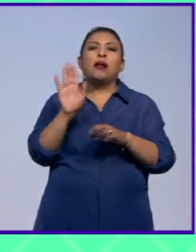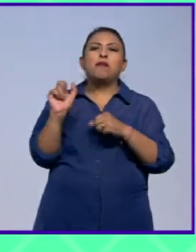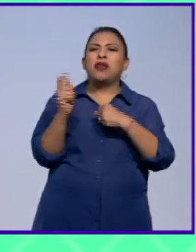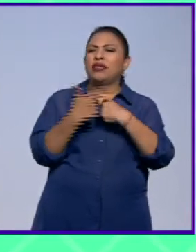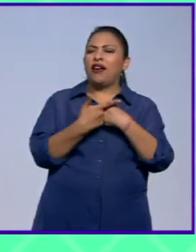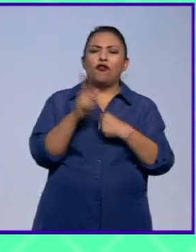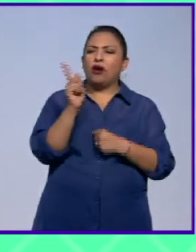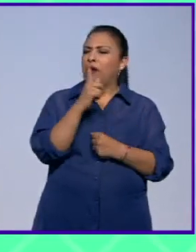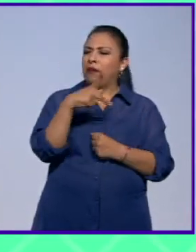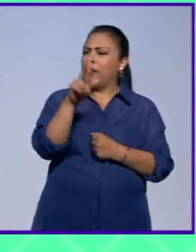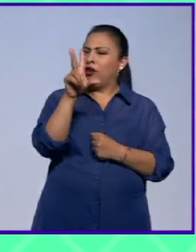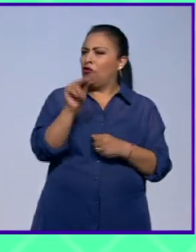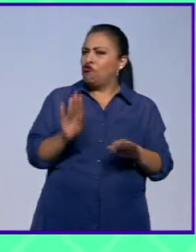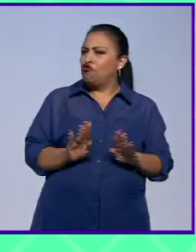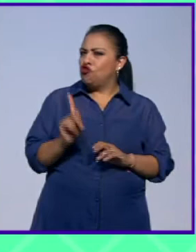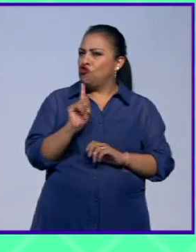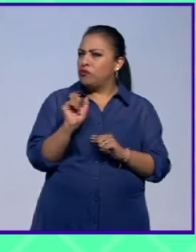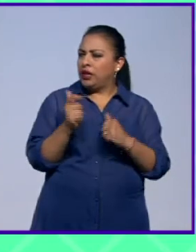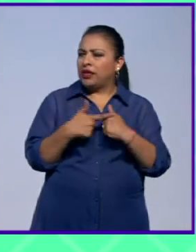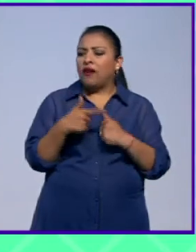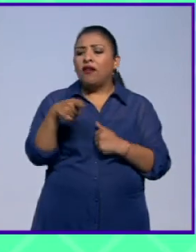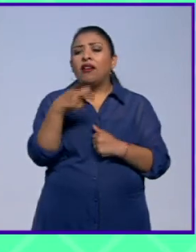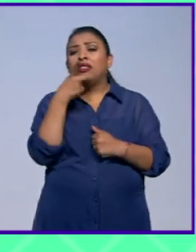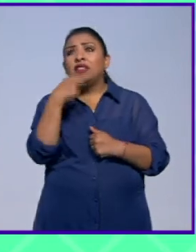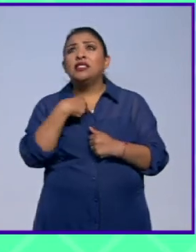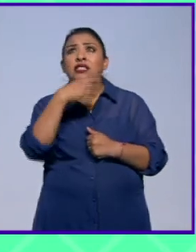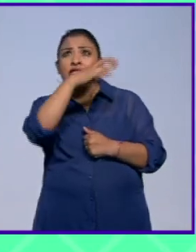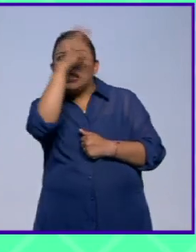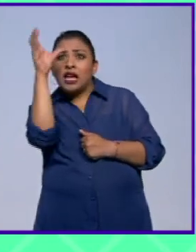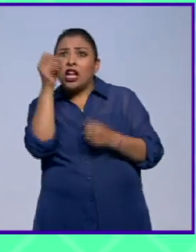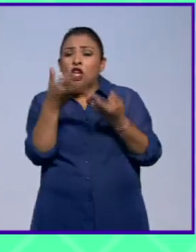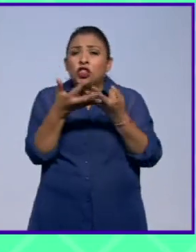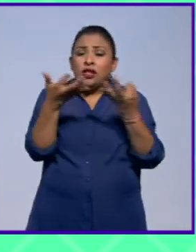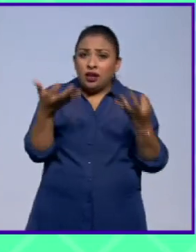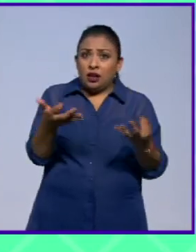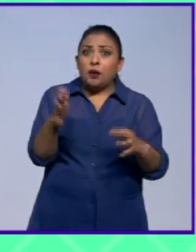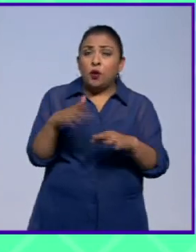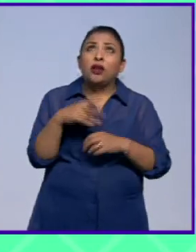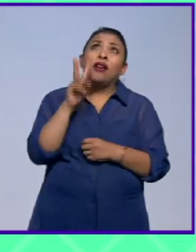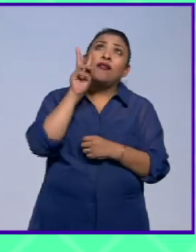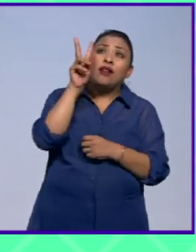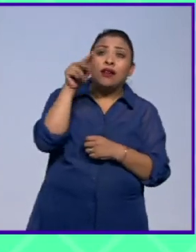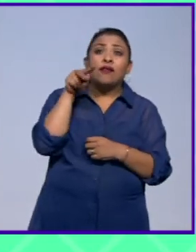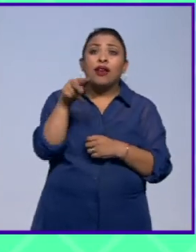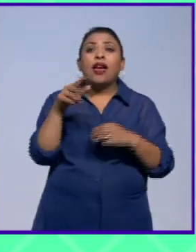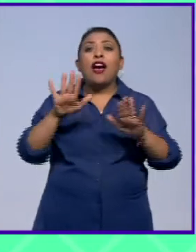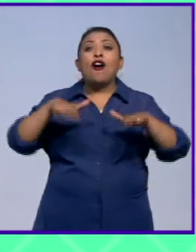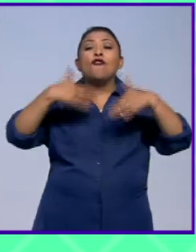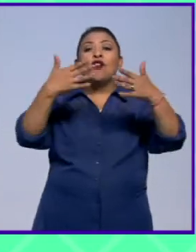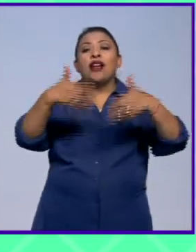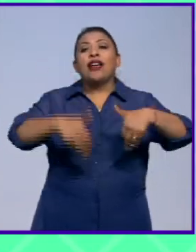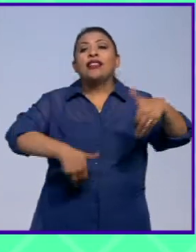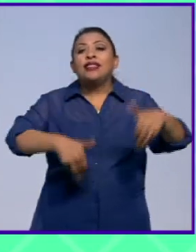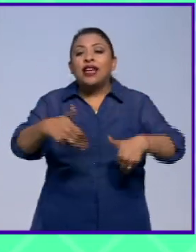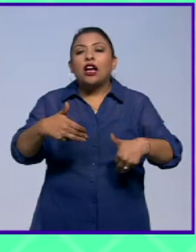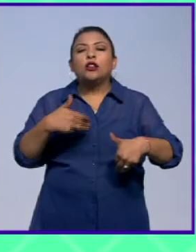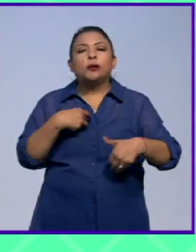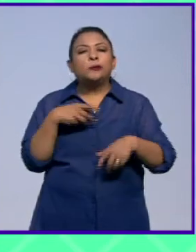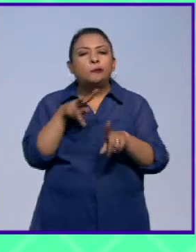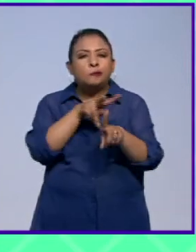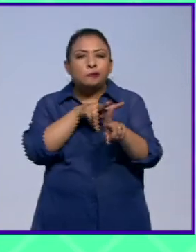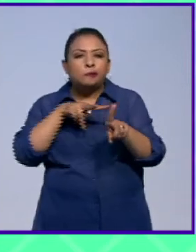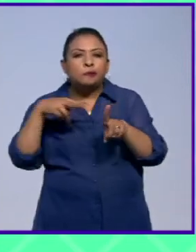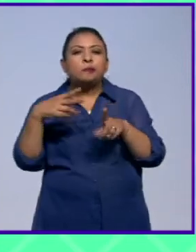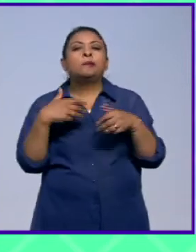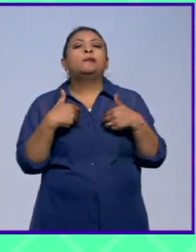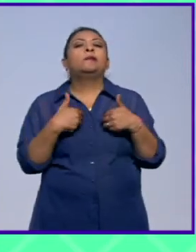pero no no son metafóricos cuando él hace referencia al cielo o a la tierra es porque está viendo estos teatros al aire libre porque los está visualizando y